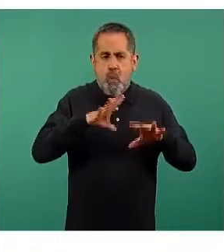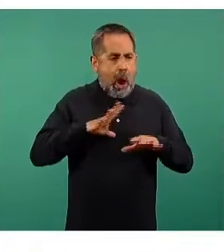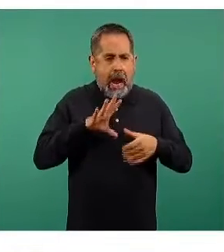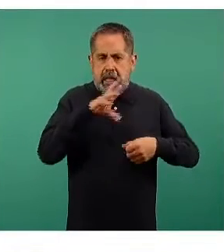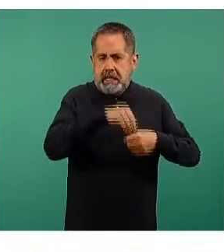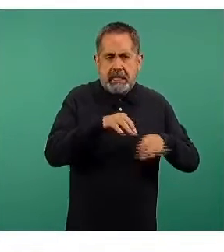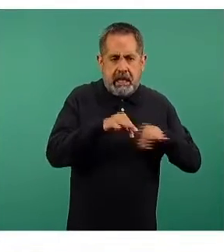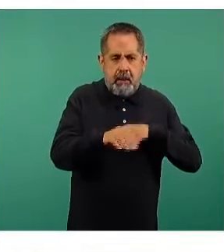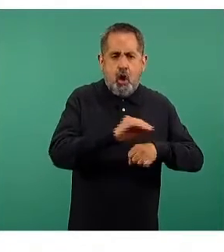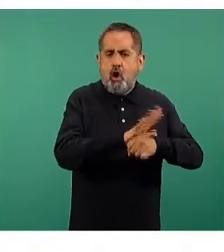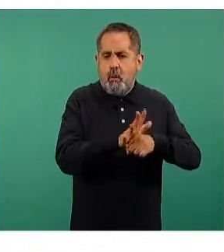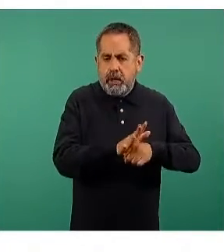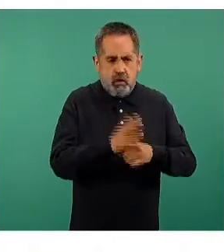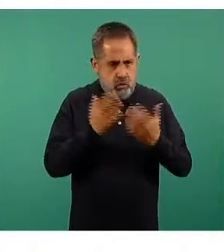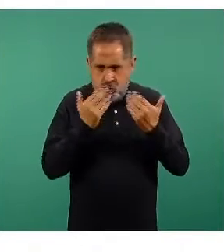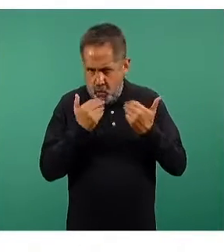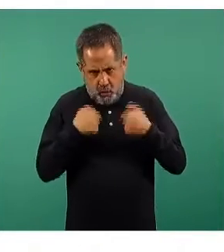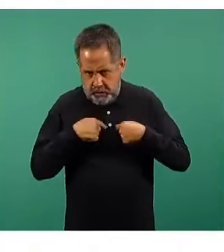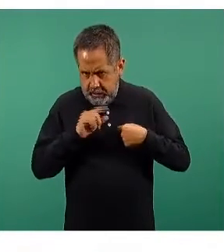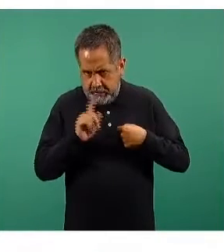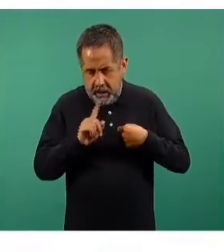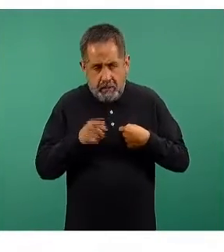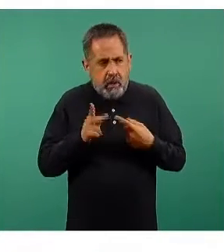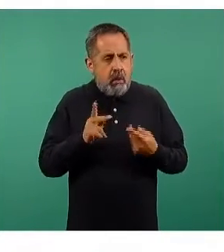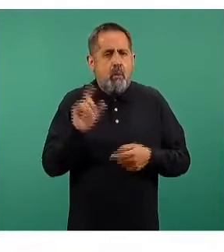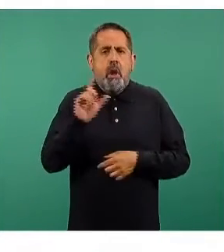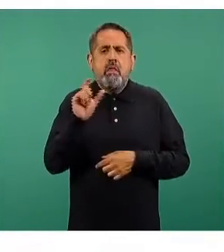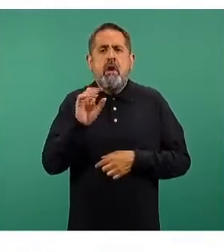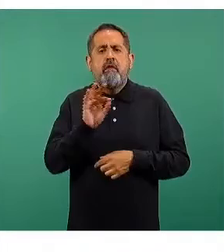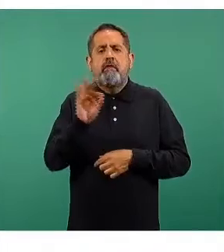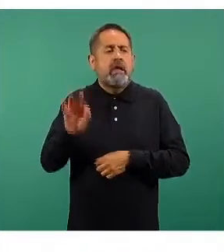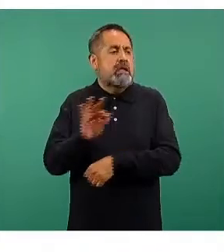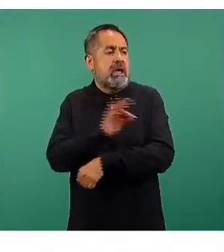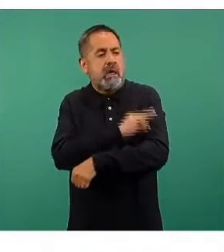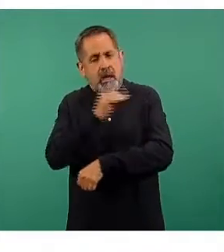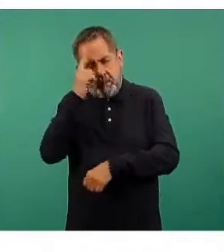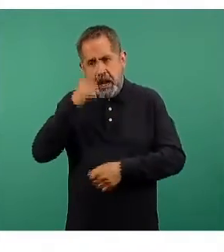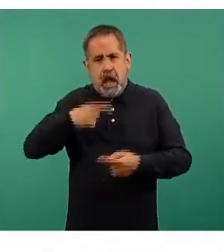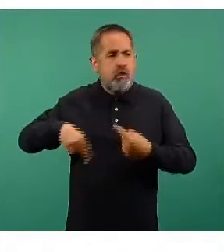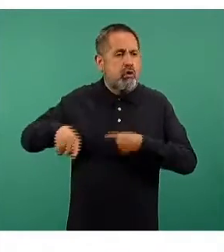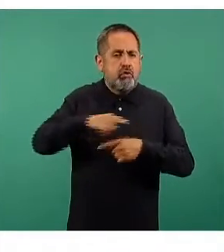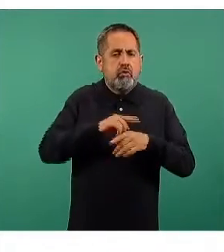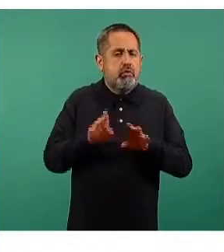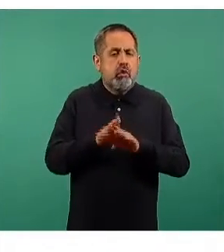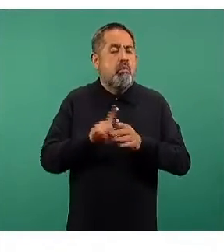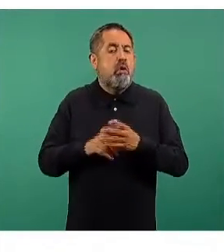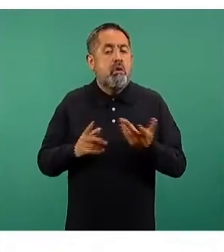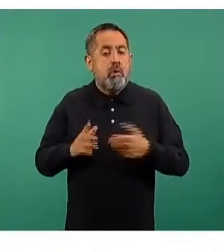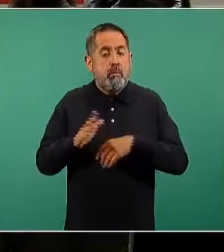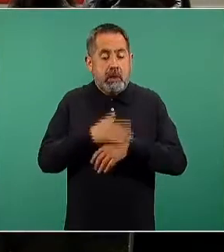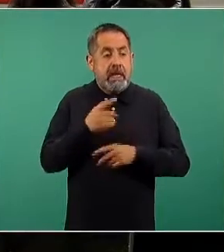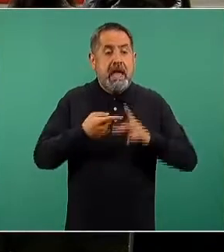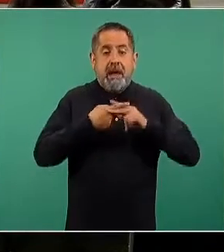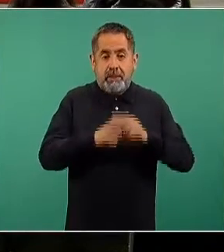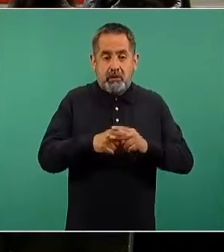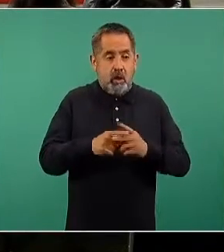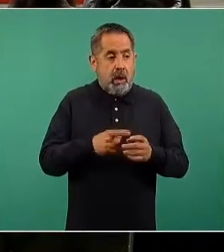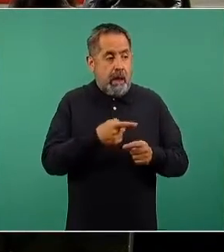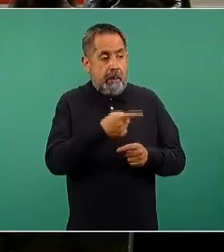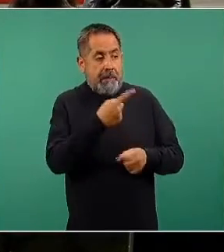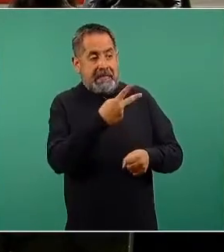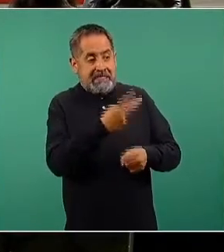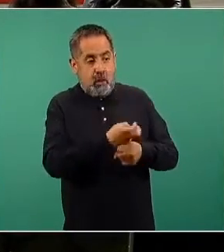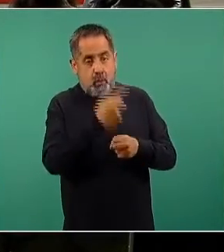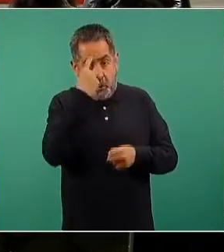COVID, quisiera saber cuál es el procedimiento y si hay una fecha disponible de vacunación para nosotros, ya que ya se inició la segunda fase de